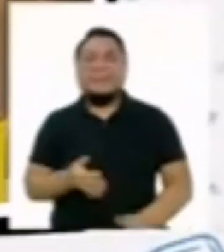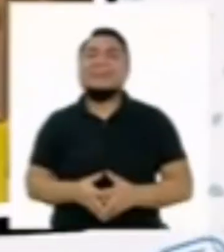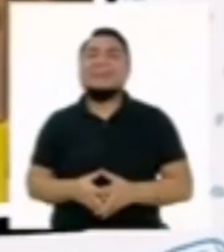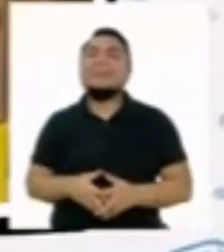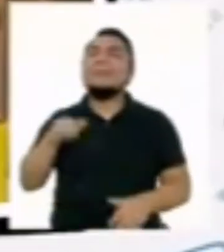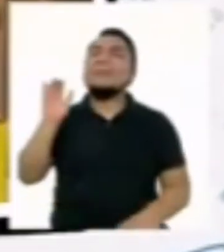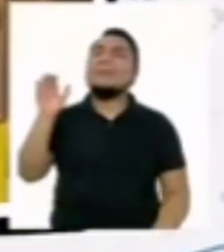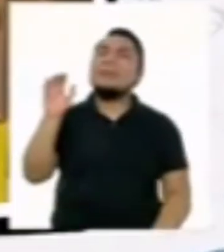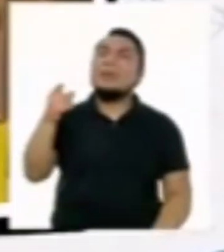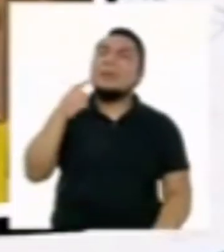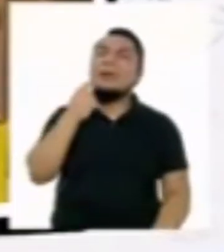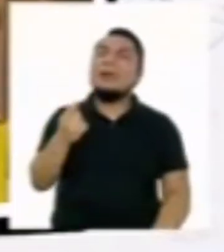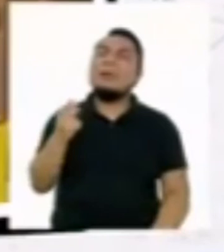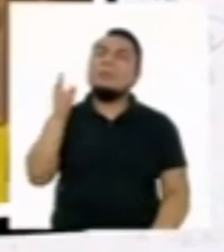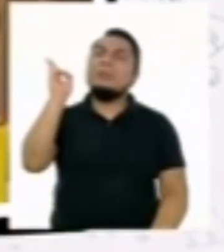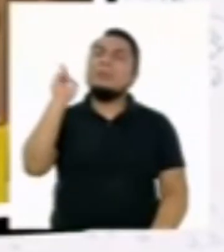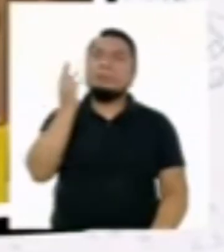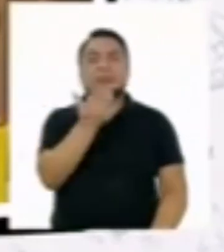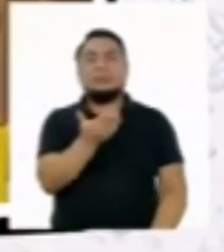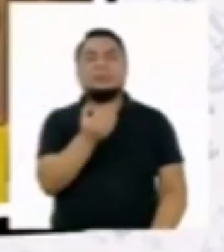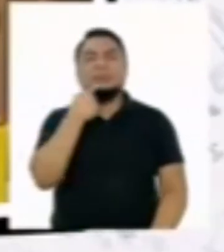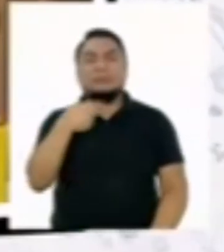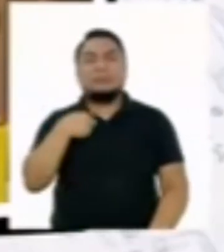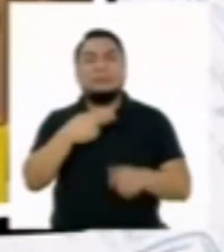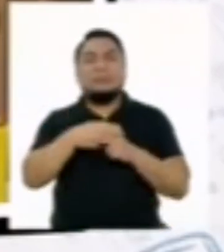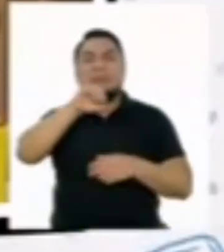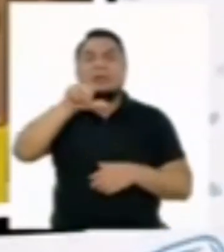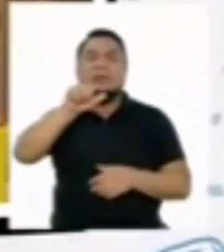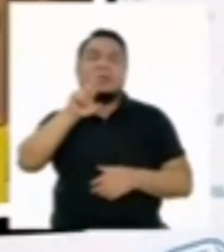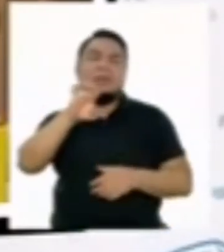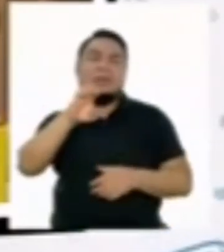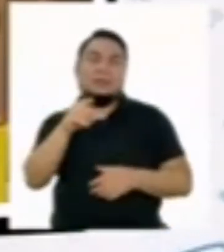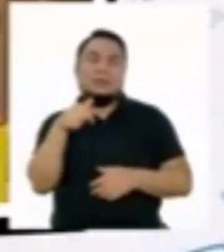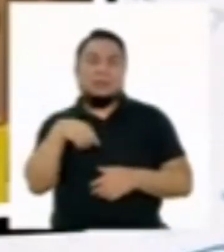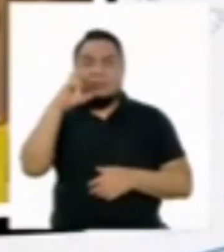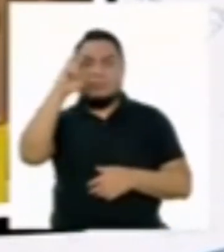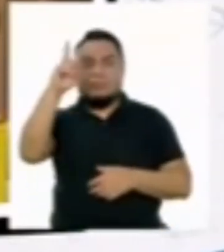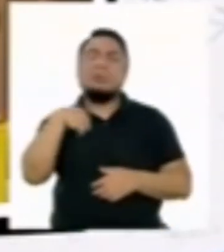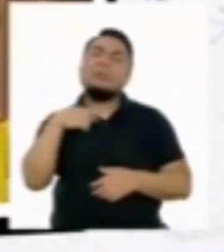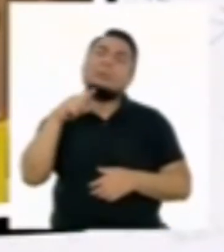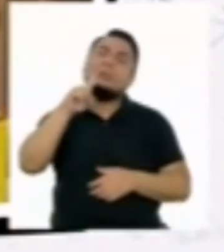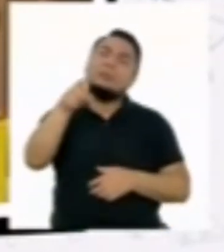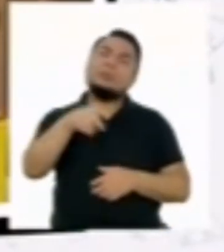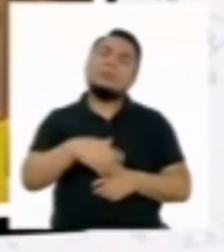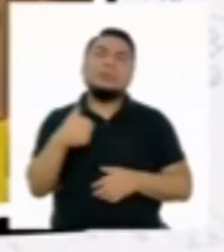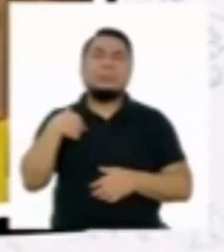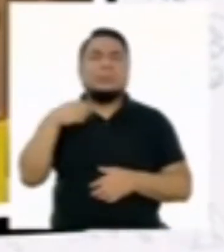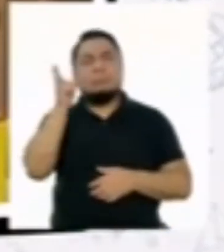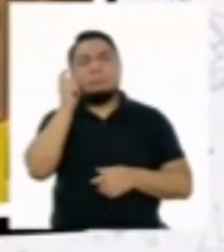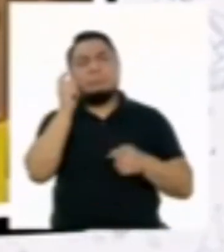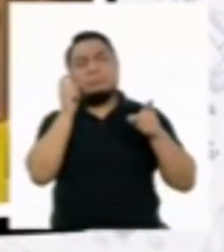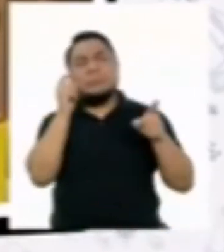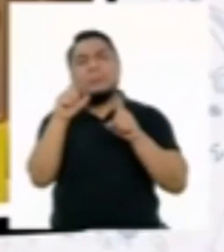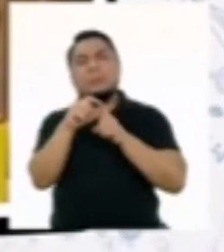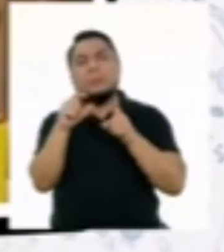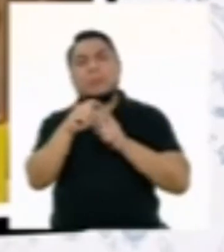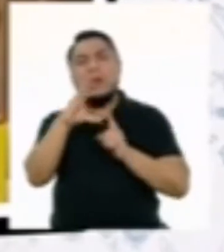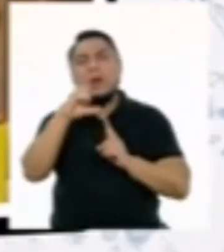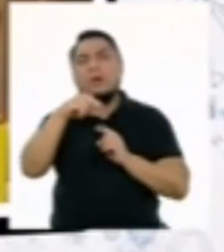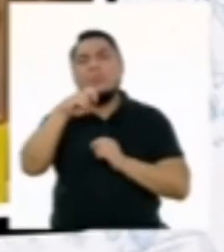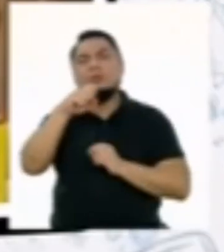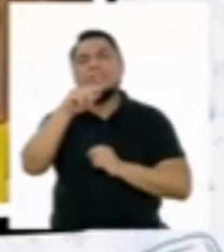¿Qué tal, profesora y Rodrigo? Mi nombre es Yarit de la región Cusco. Tengo una consulta. He escuchado sobre la palabra